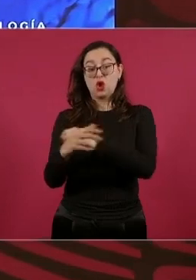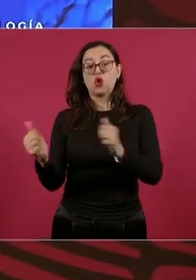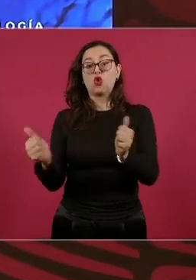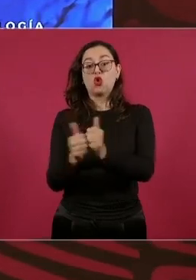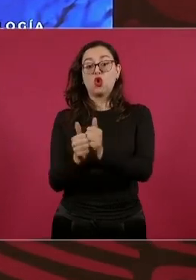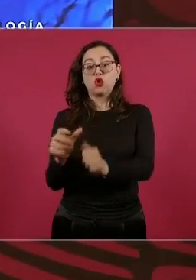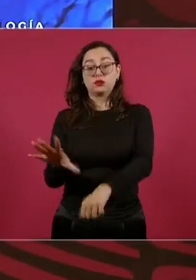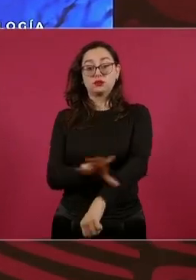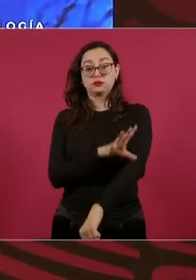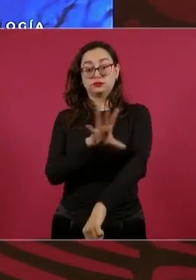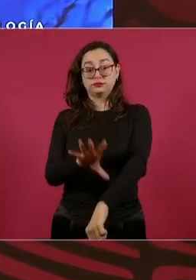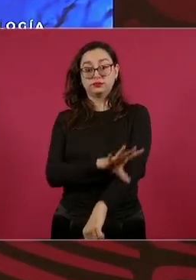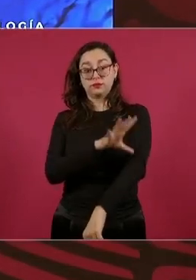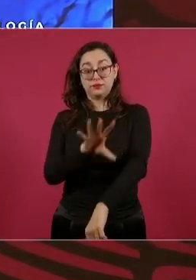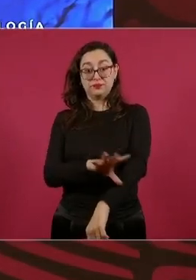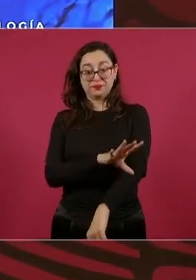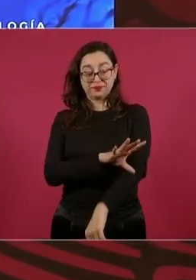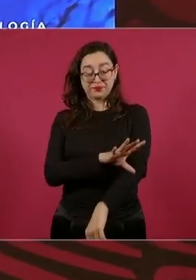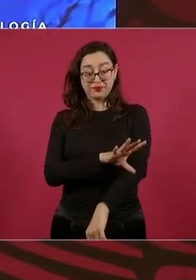electrificada hasta Chetumal.